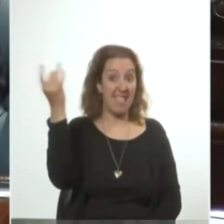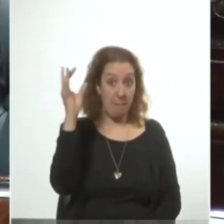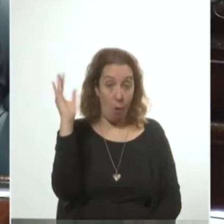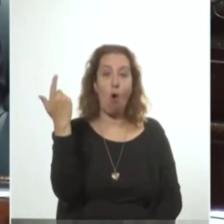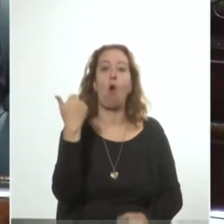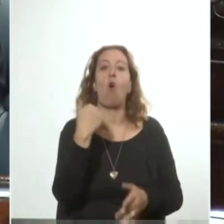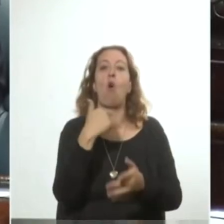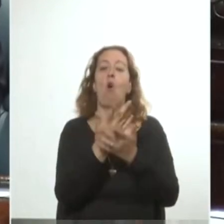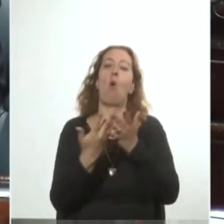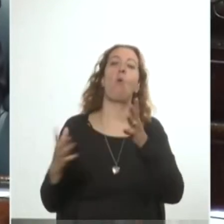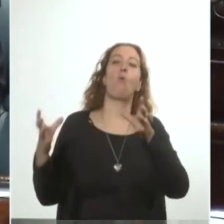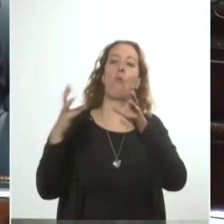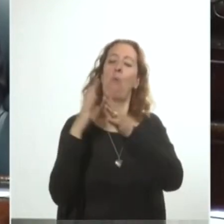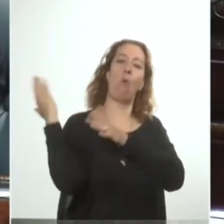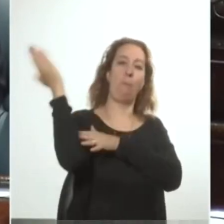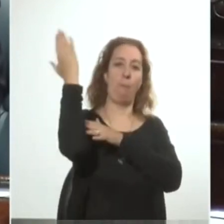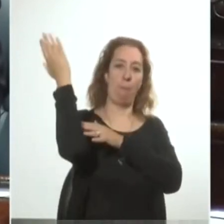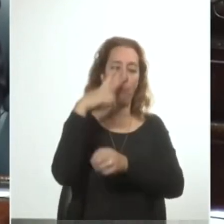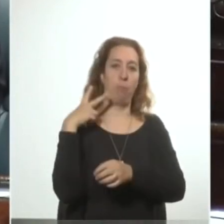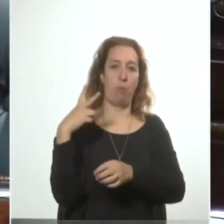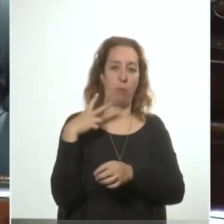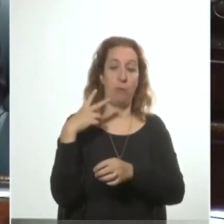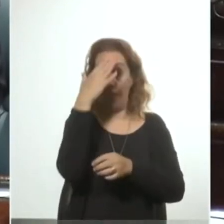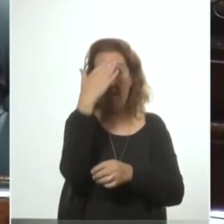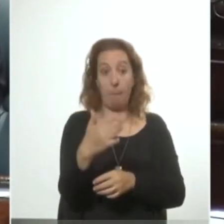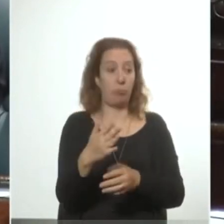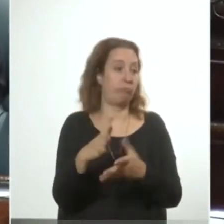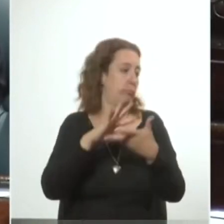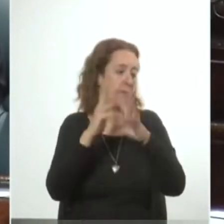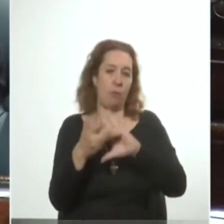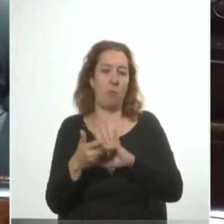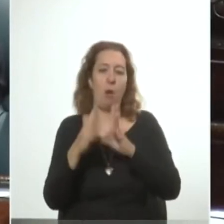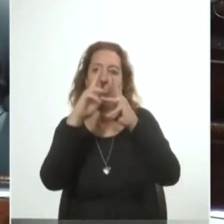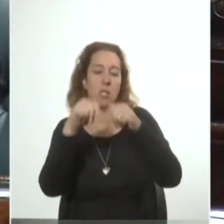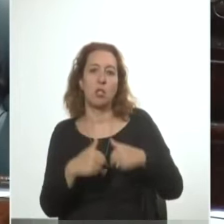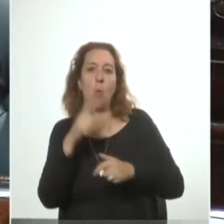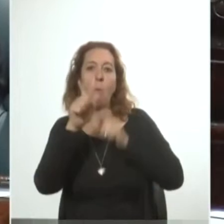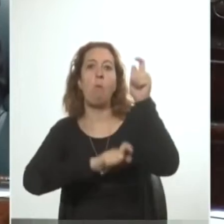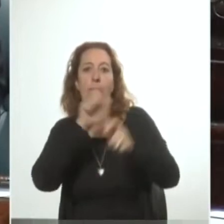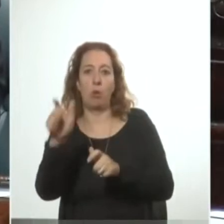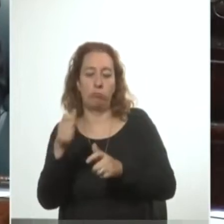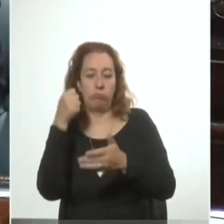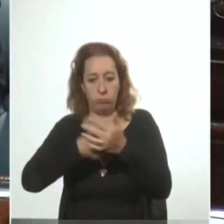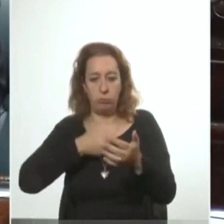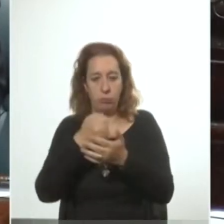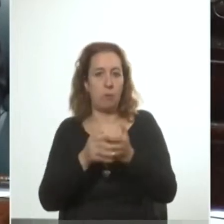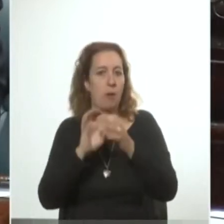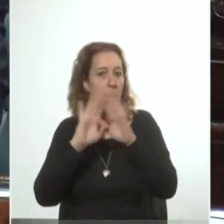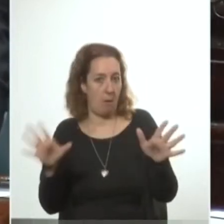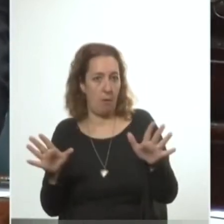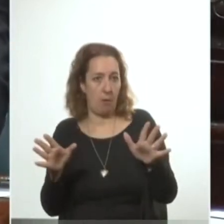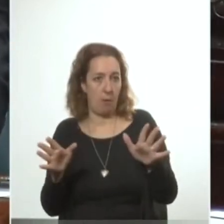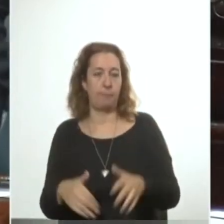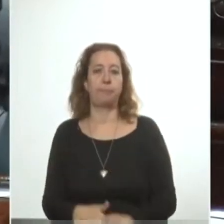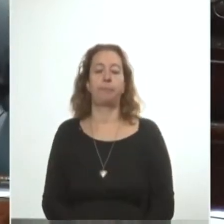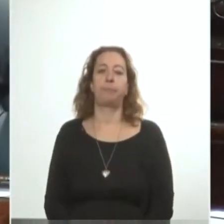el Frente Amplio es el instrumento organizado del pueblo, al luchar por la libertad, que detrás de la noche hay una luz puntual que